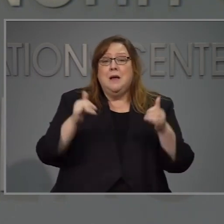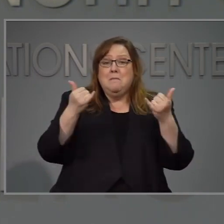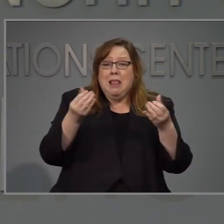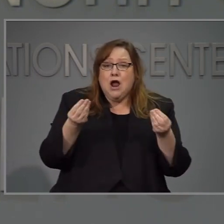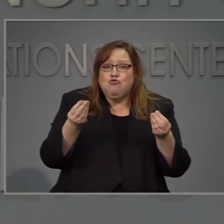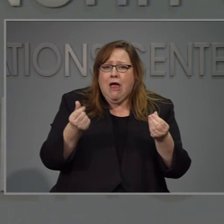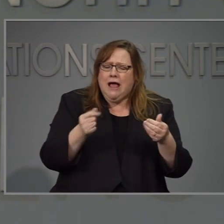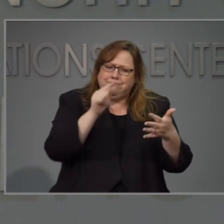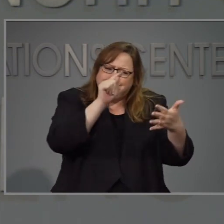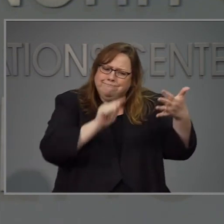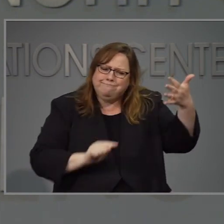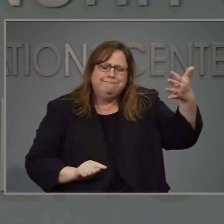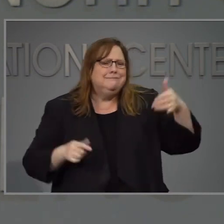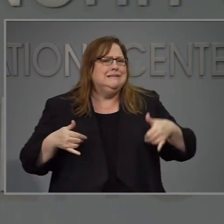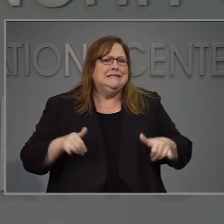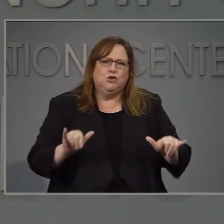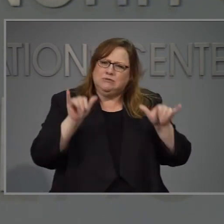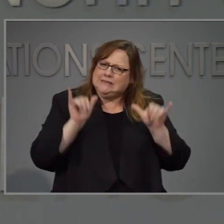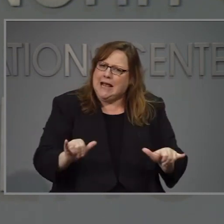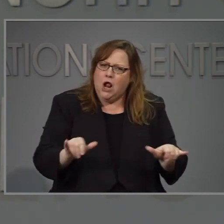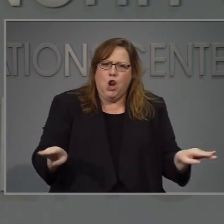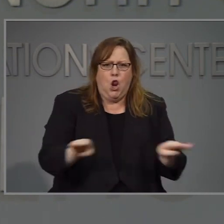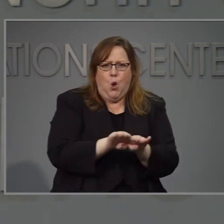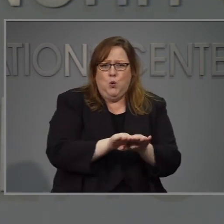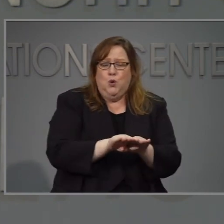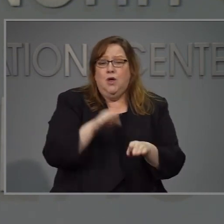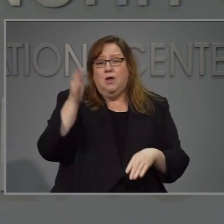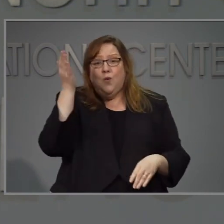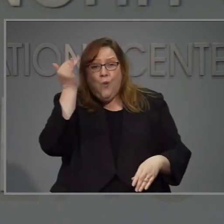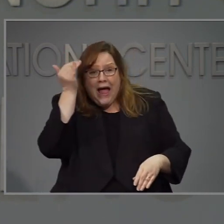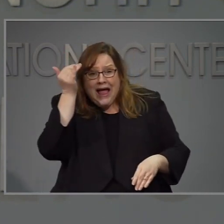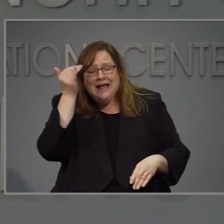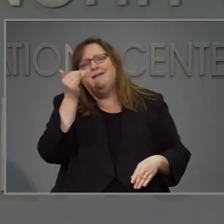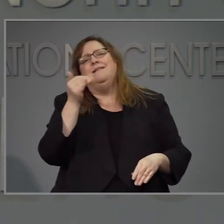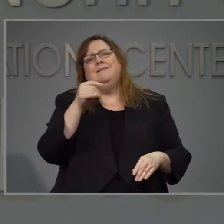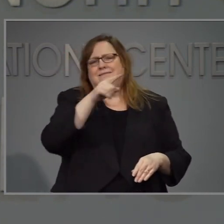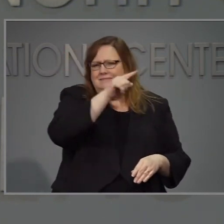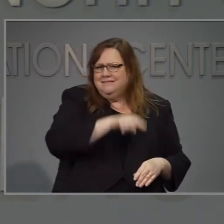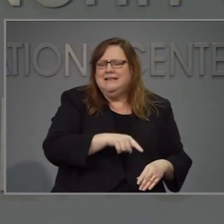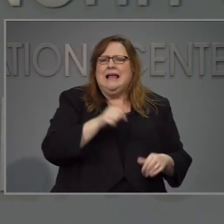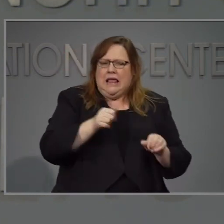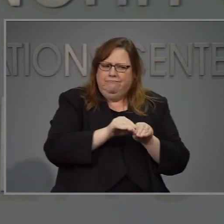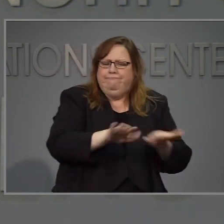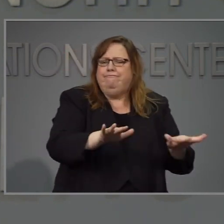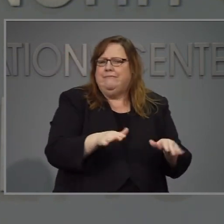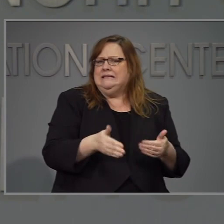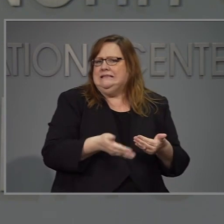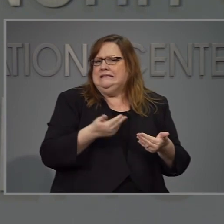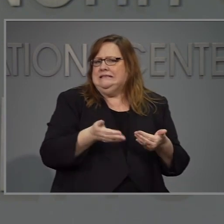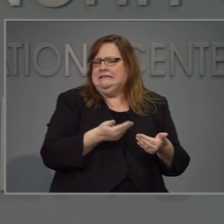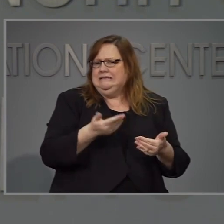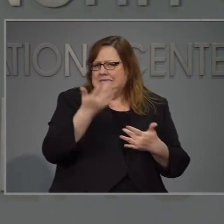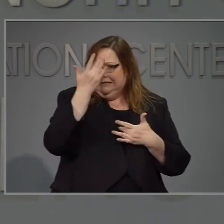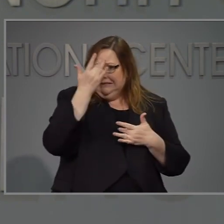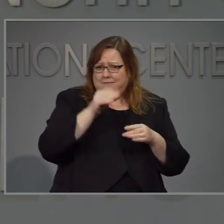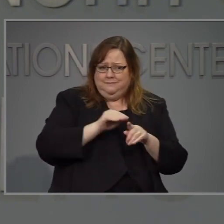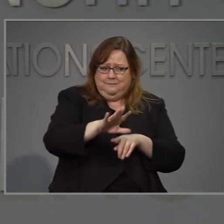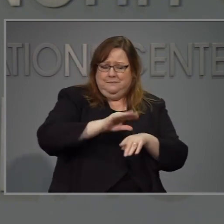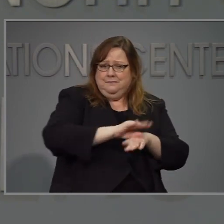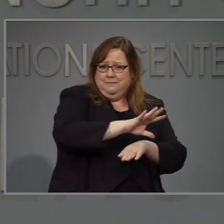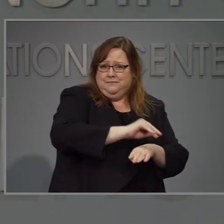potencial propagación de COVID-19 puede ser más significativa las agrupaciones en más en fase